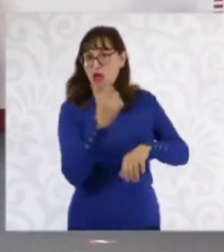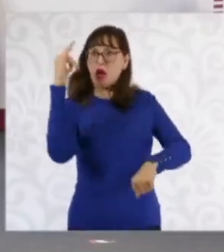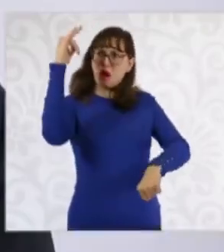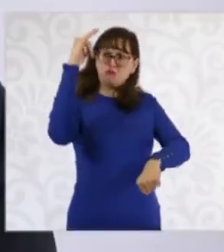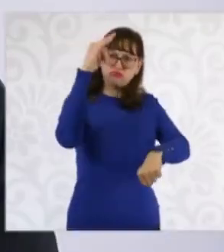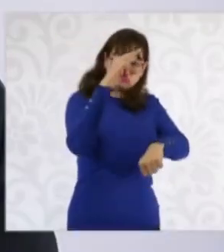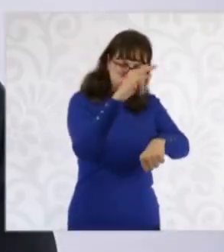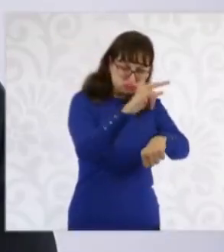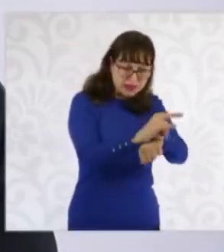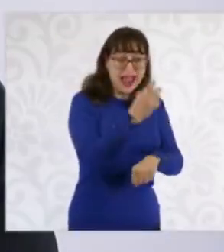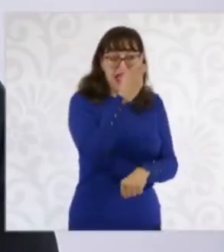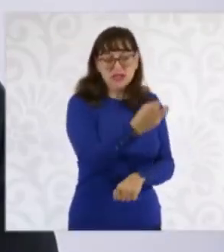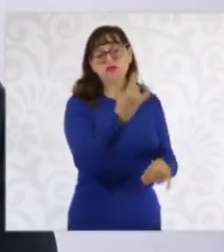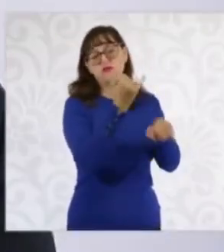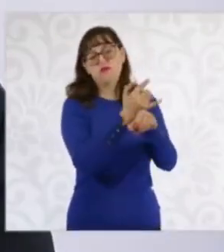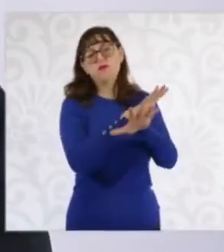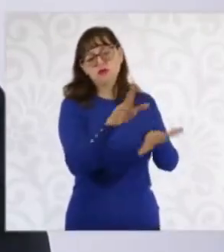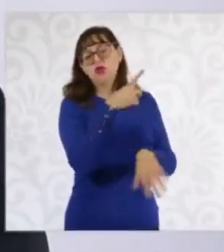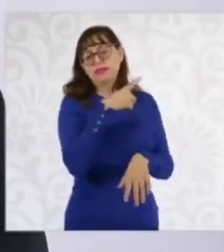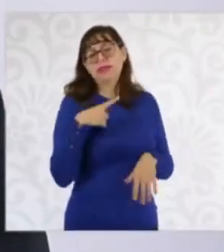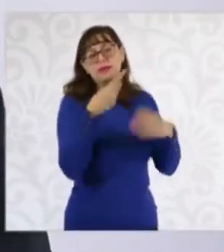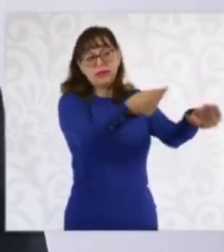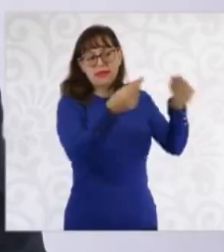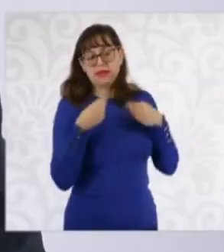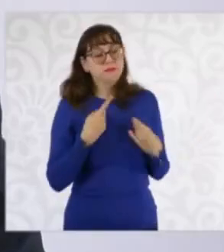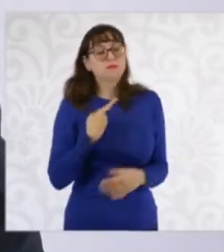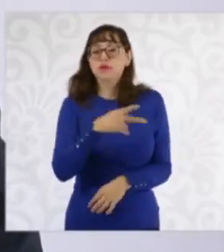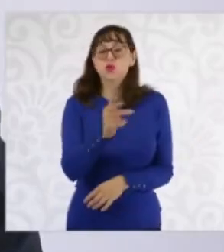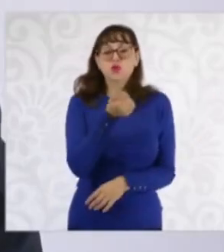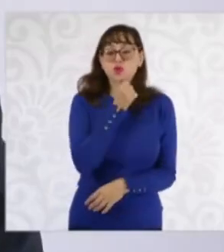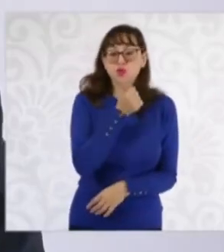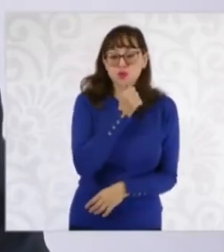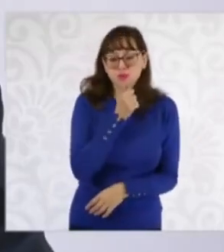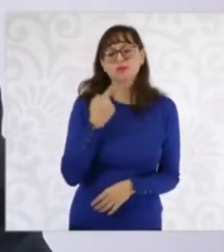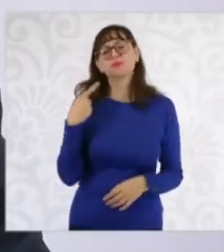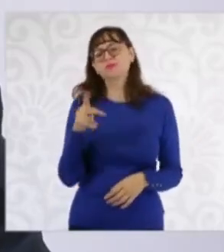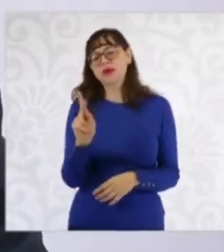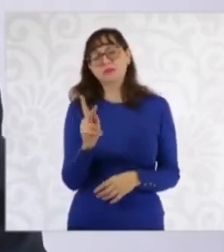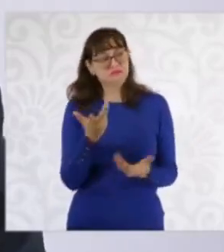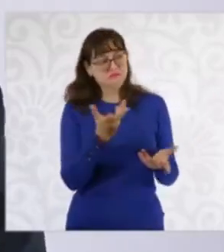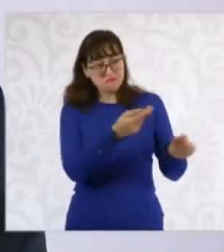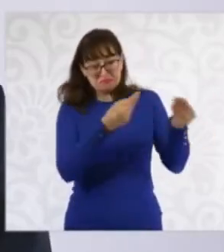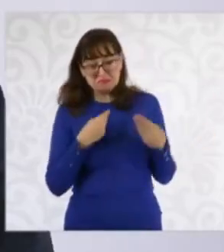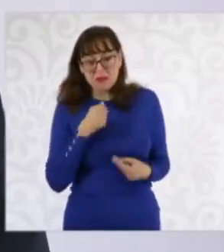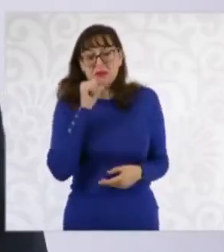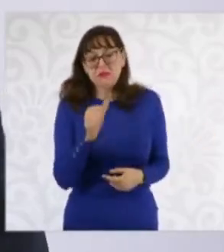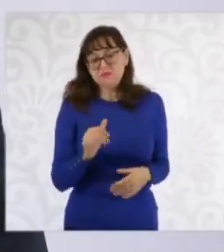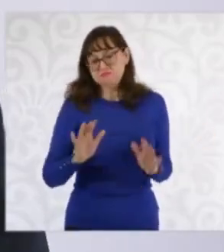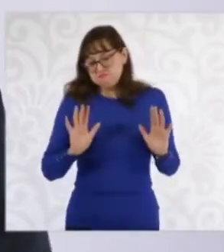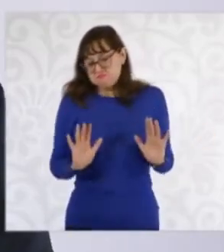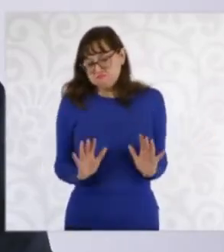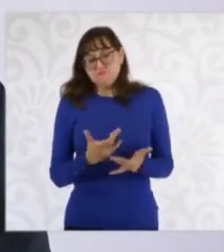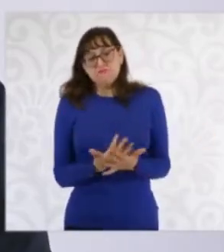De todas maneras va a ir saliendo. ¿Por qué? Porque las audiencias de las personas se van a ir desahogando. Y ahora